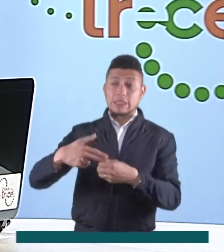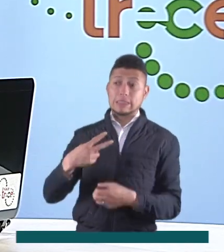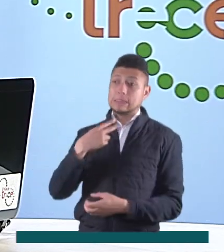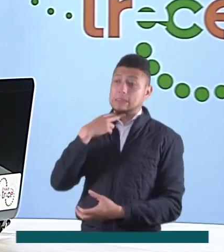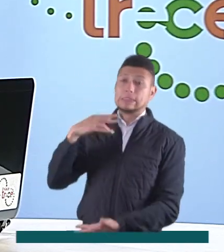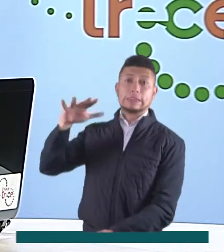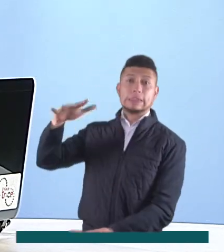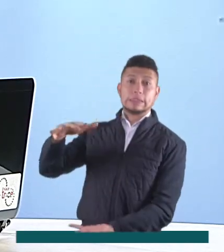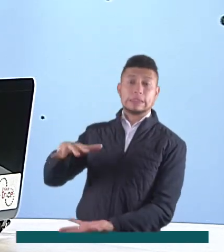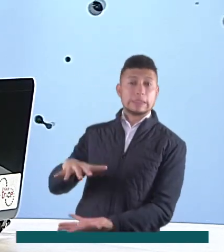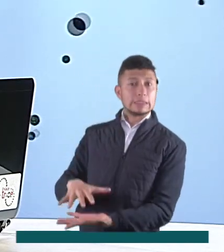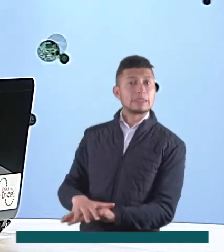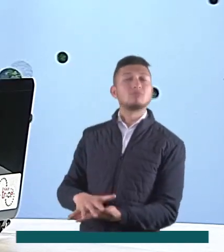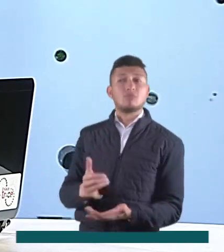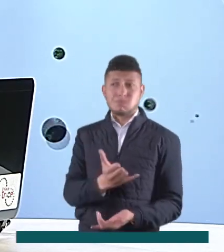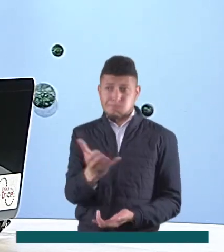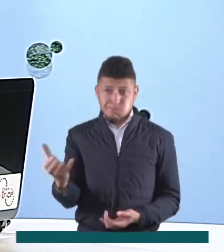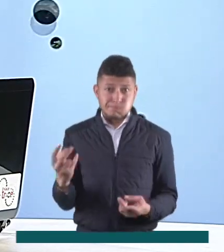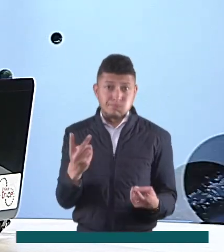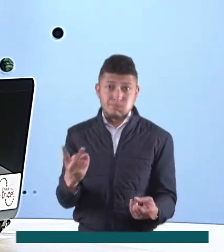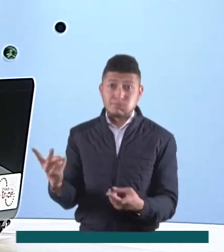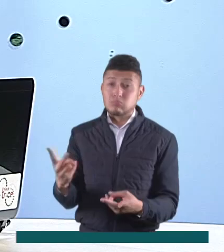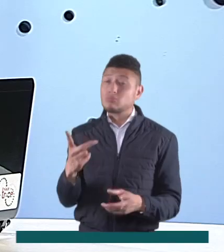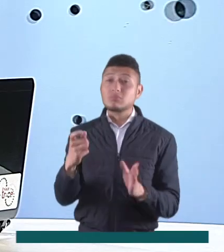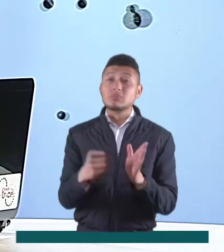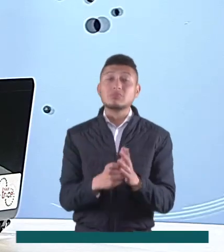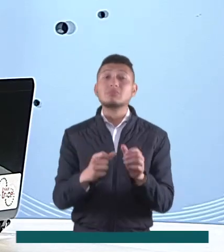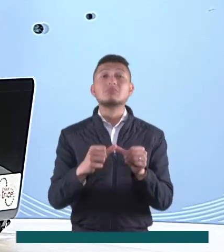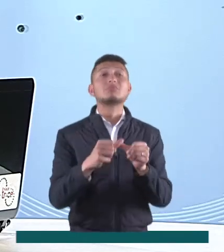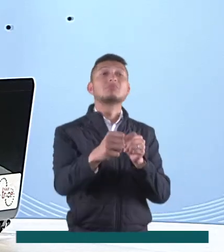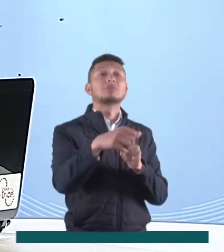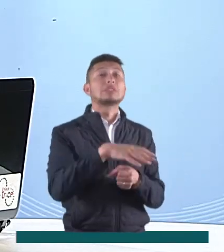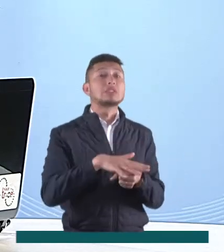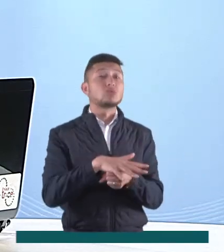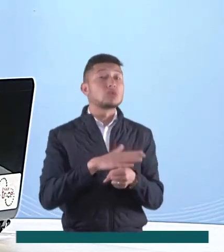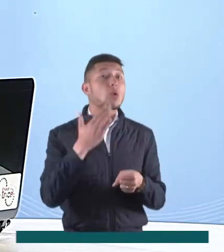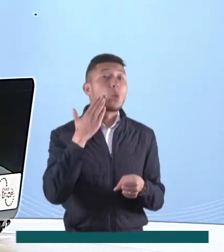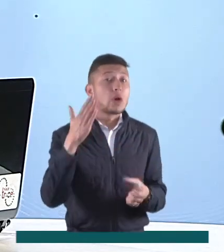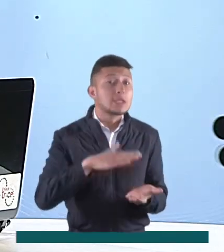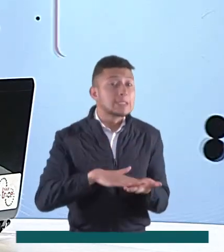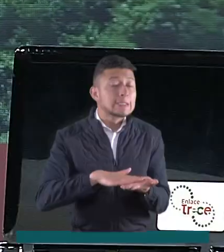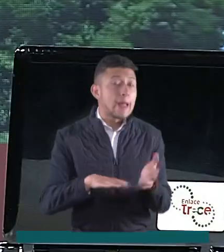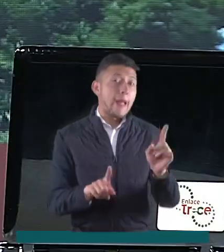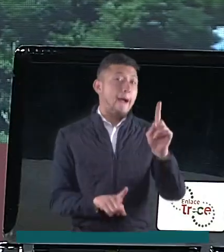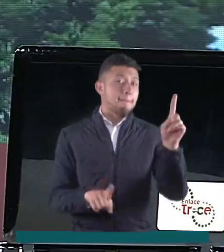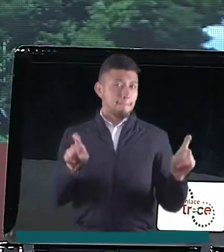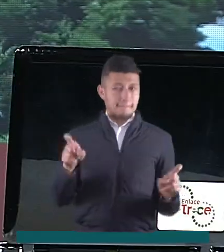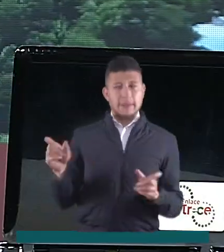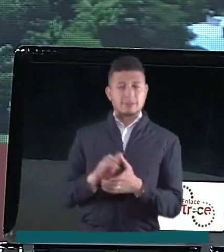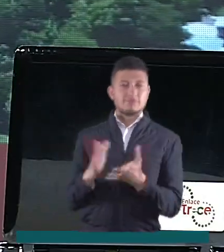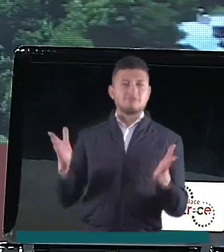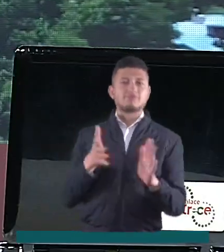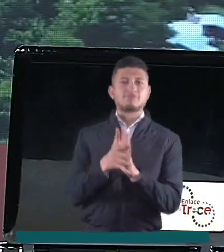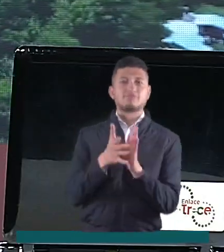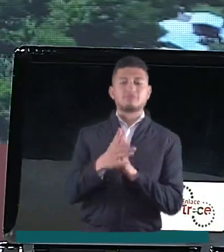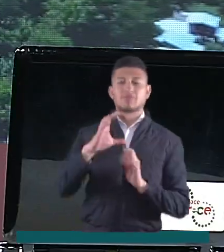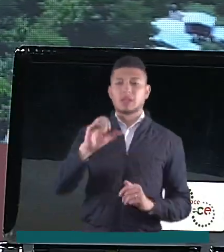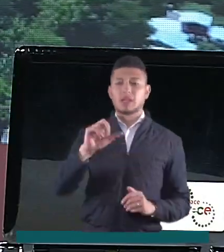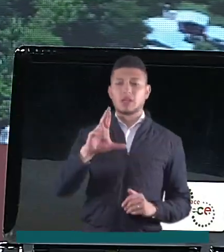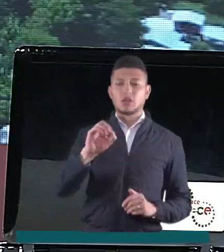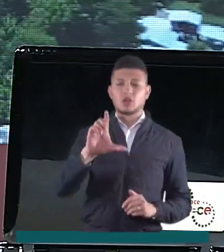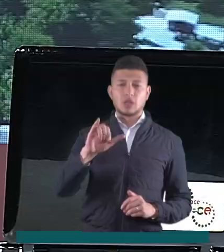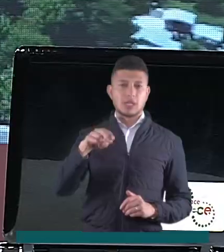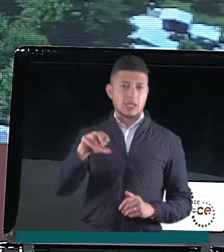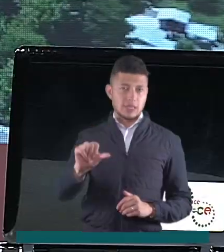escasez de gasolina es evidente y lo peor es que no se sabe hasta cuándo durará esta situación. Saludamos a Carolina Flores, que nos